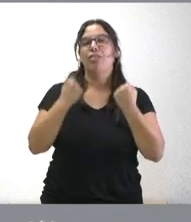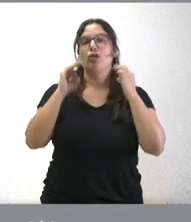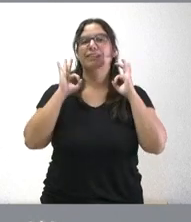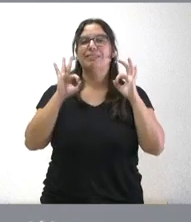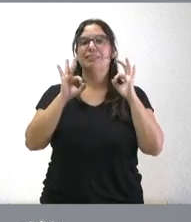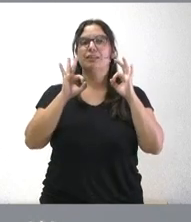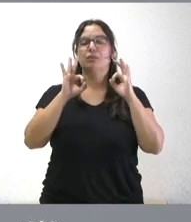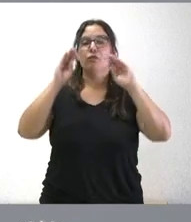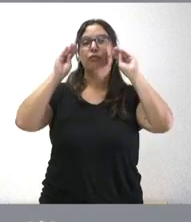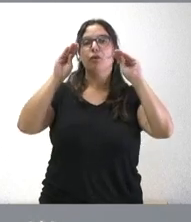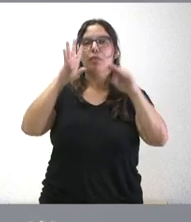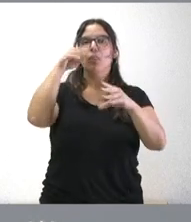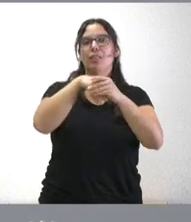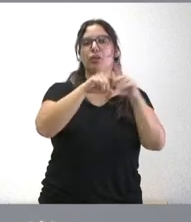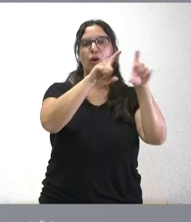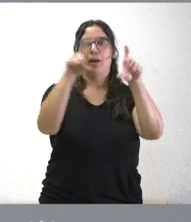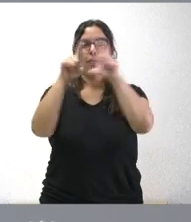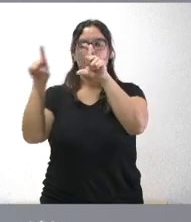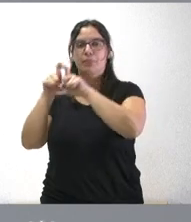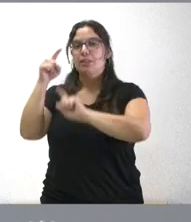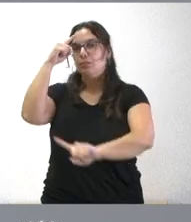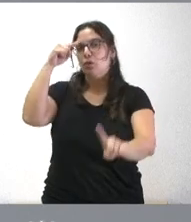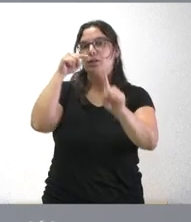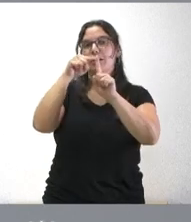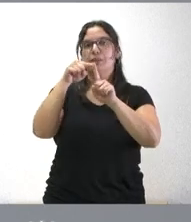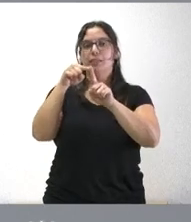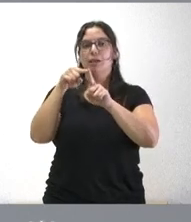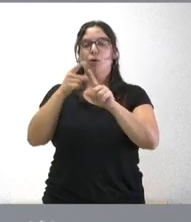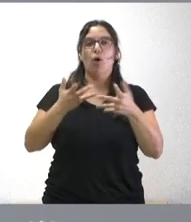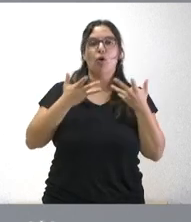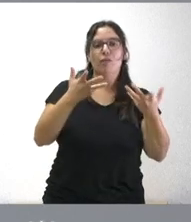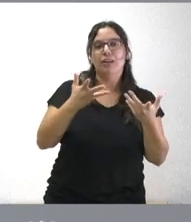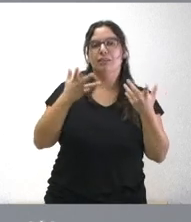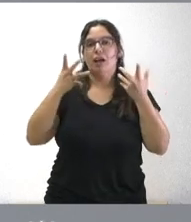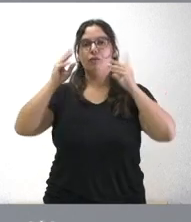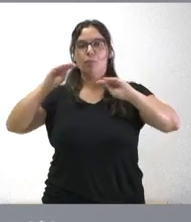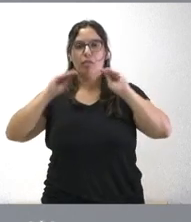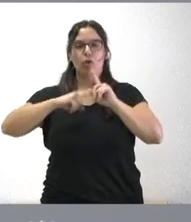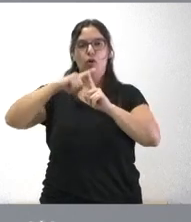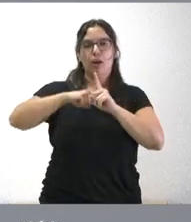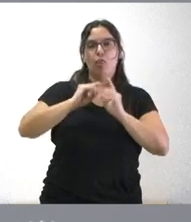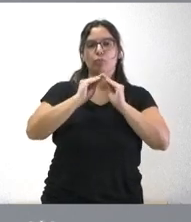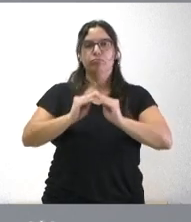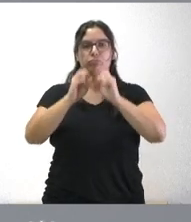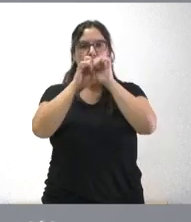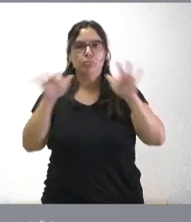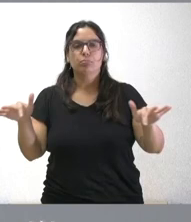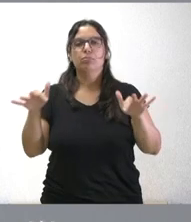empresas con el objeto de difundir las tipologías de oferta y grados de formación, la elaboración de materiales divulgativos,